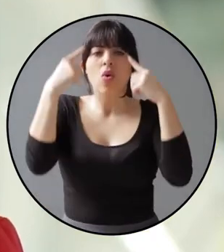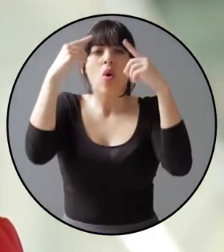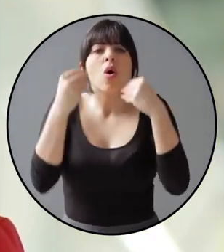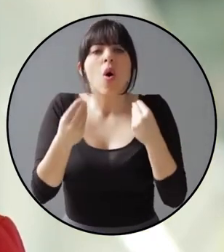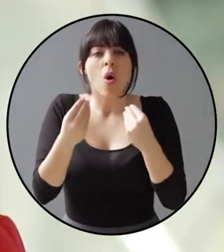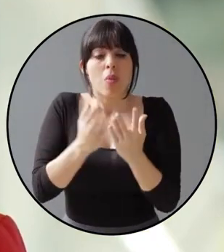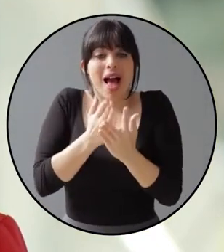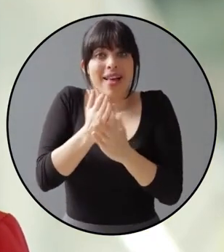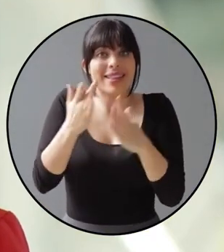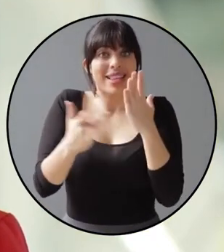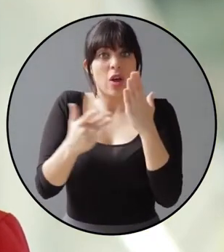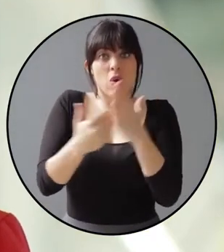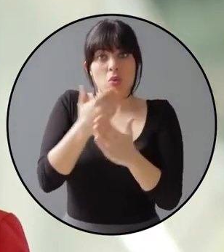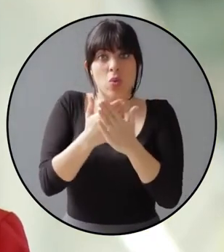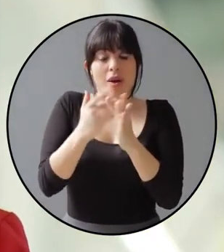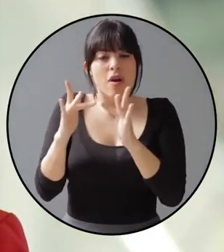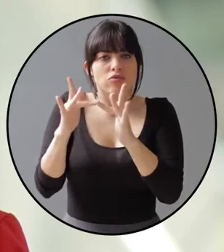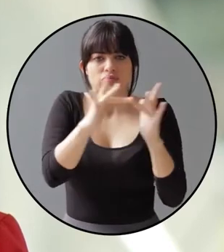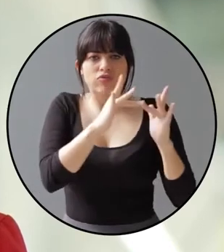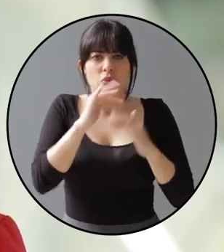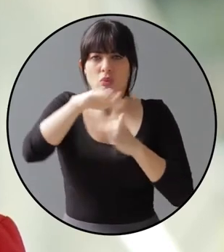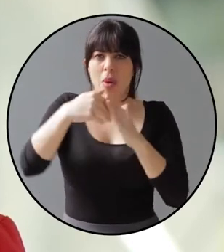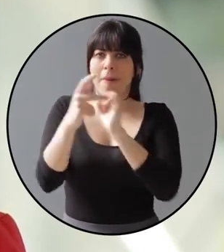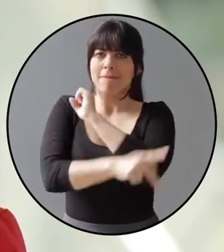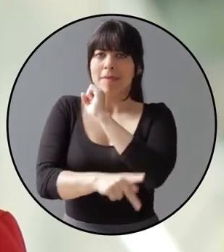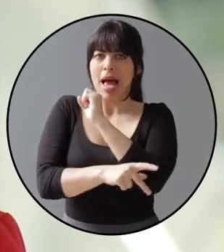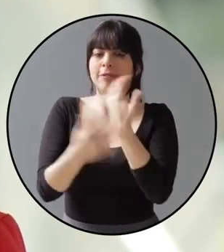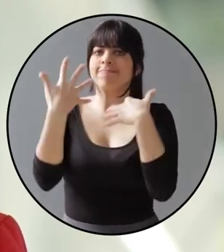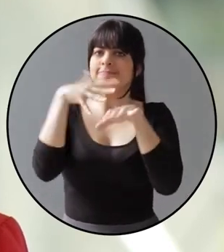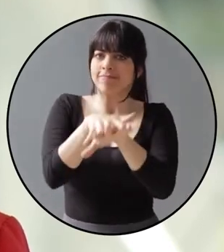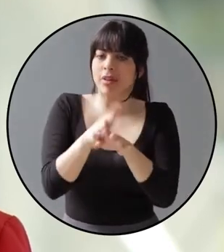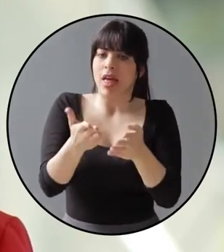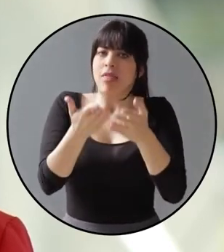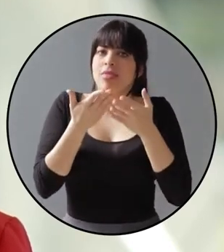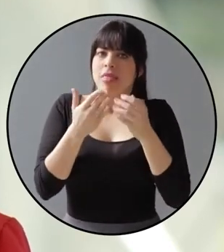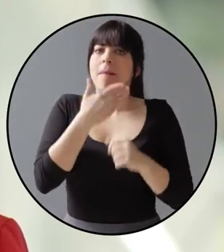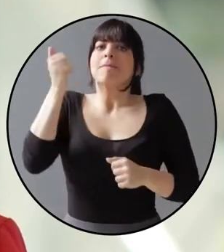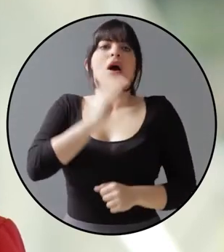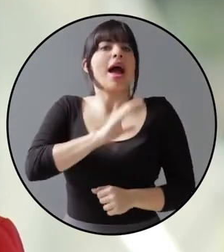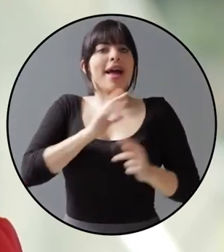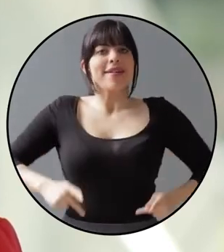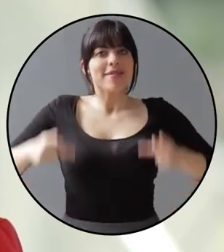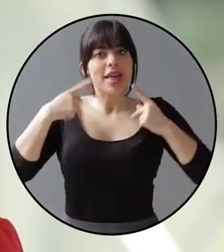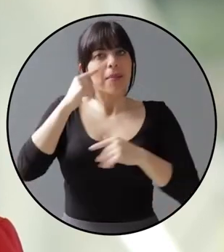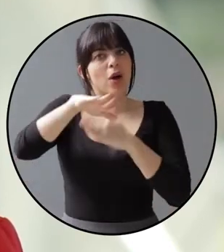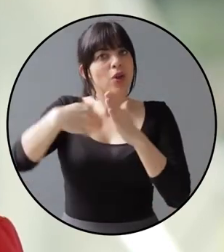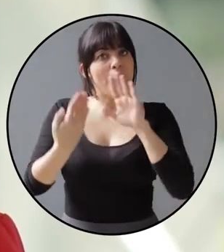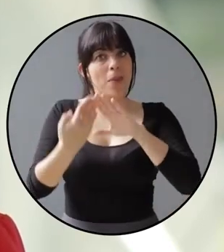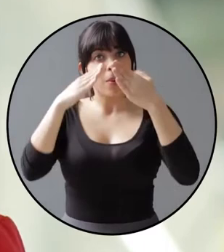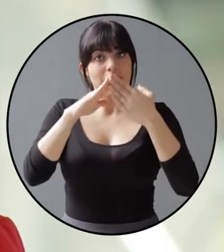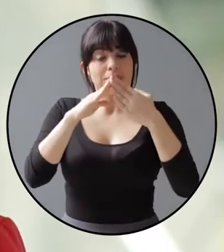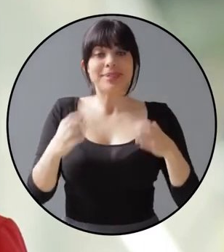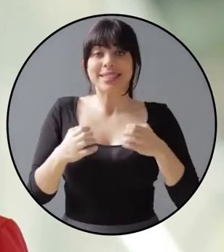mediante las nuevas tecnologías un país conectado e inclusivo que sea la base de una mejor calidad de vida para la población.